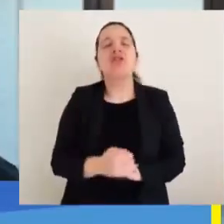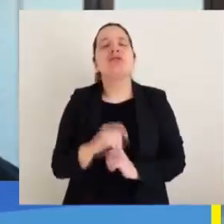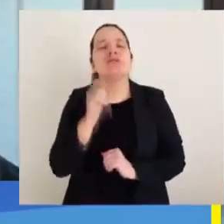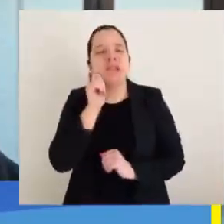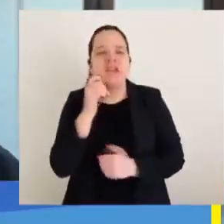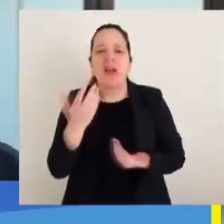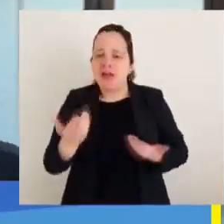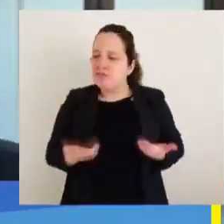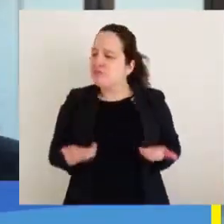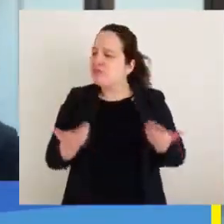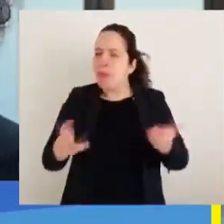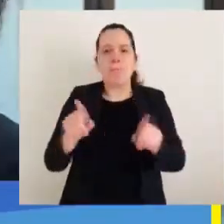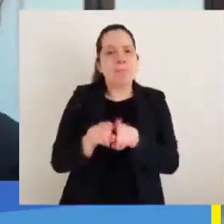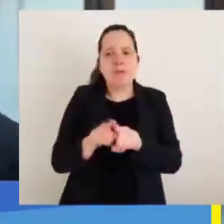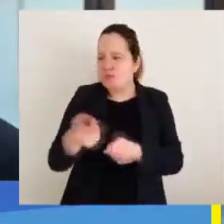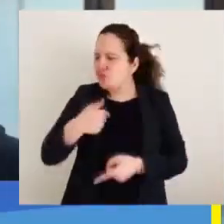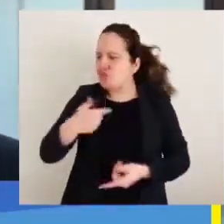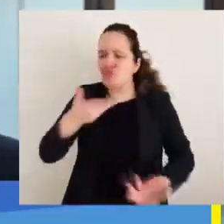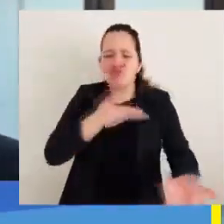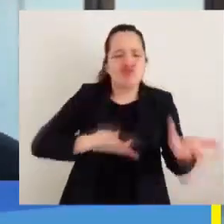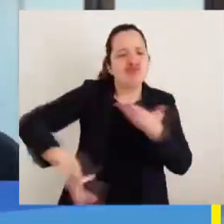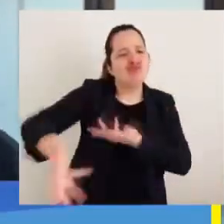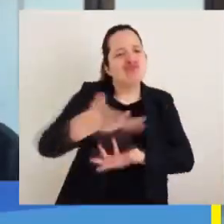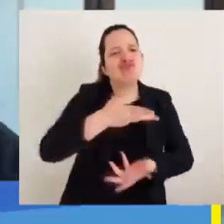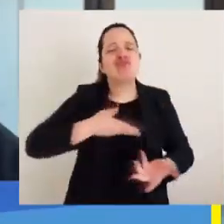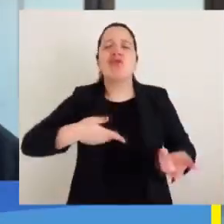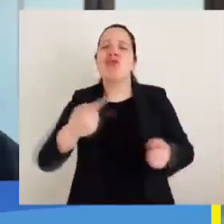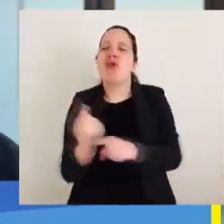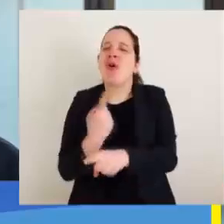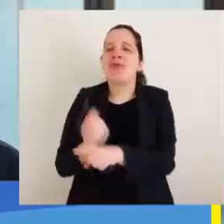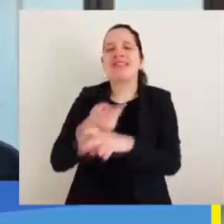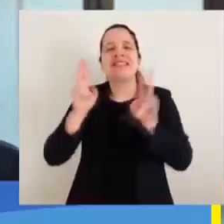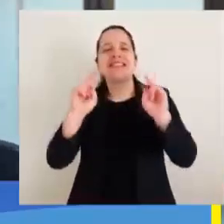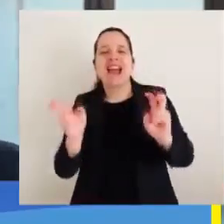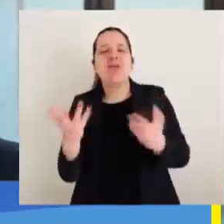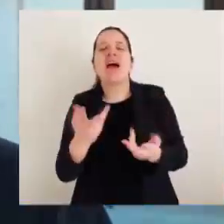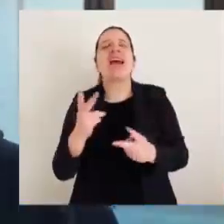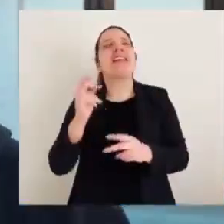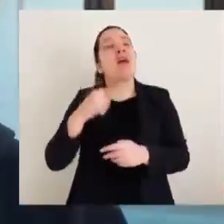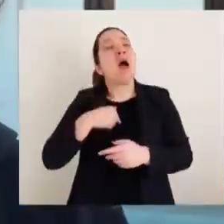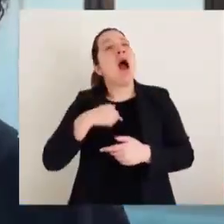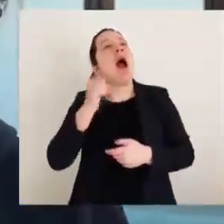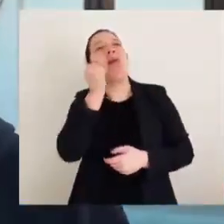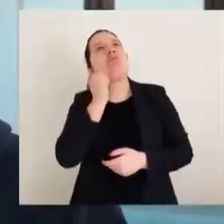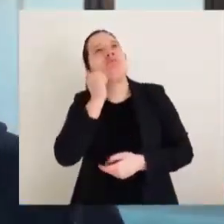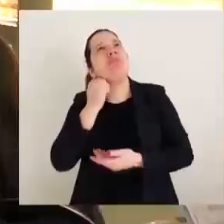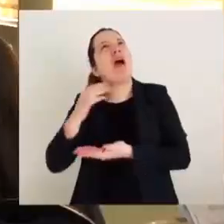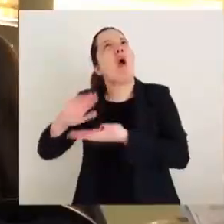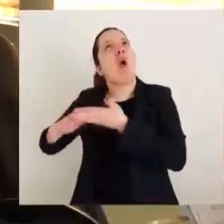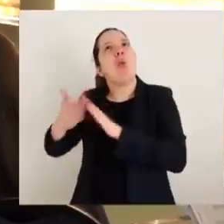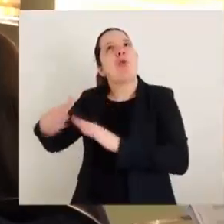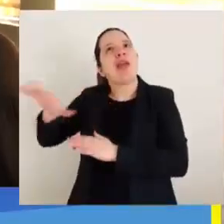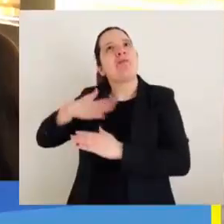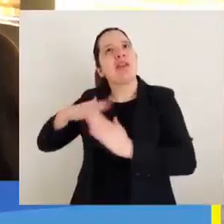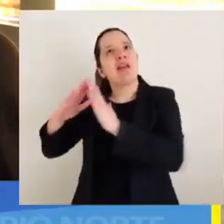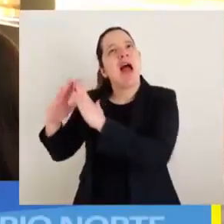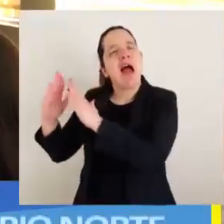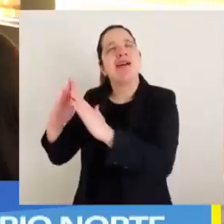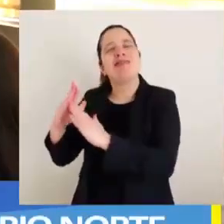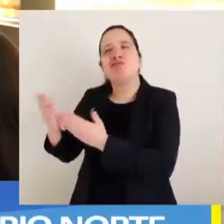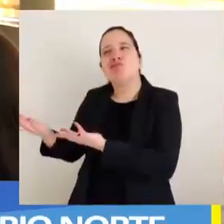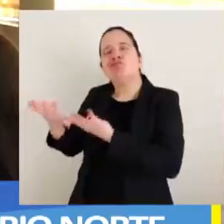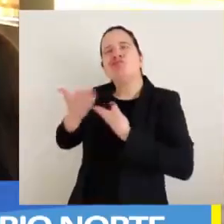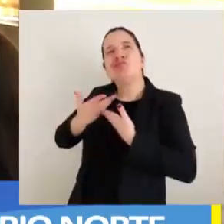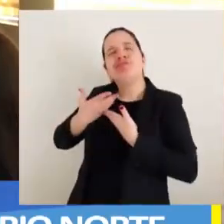significa algo que estuvimos conversando en este encuentro, que es el sentido amoroso de la comunidad. Además,